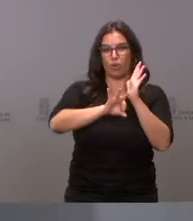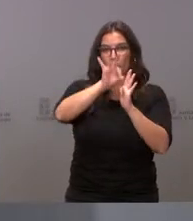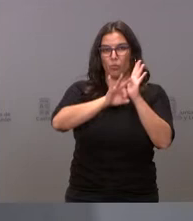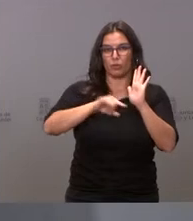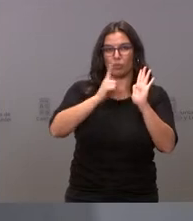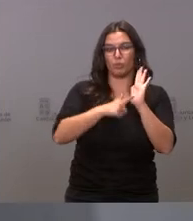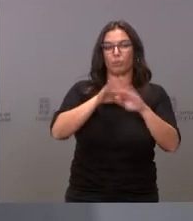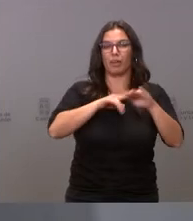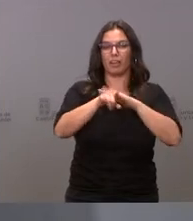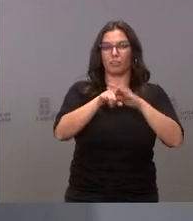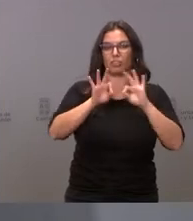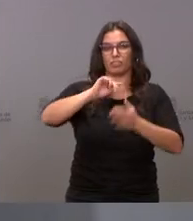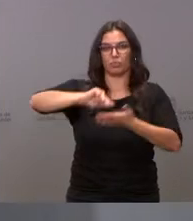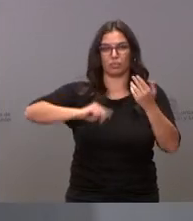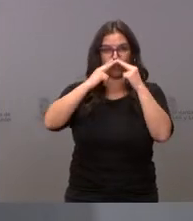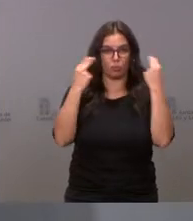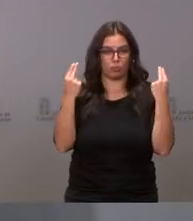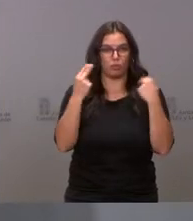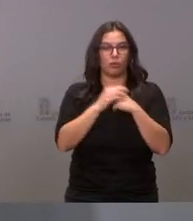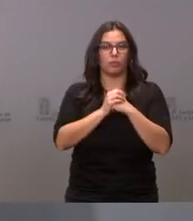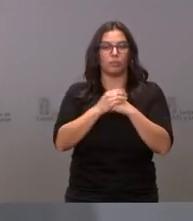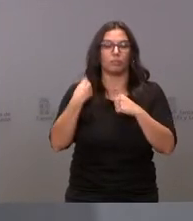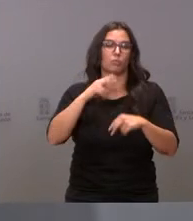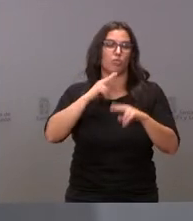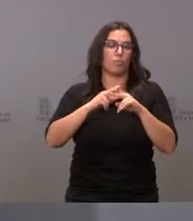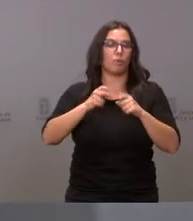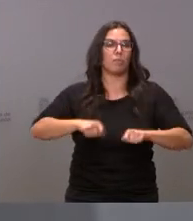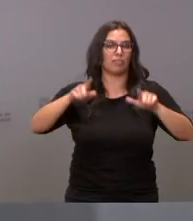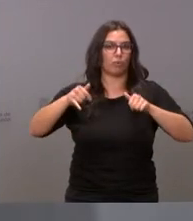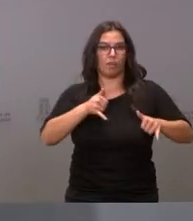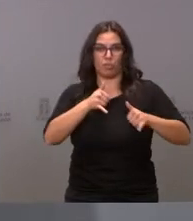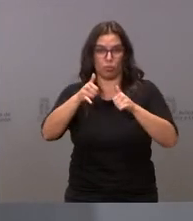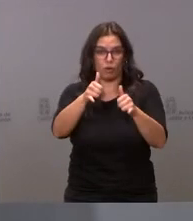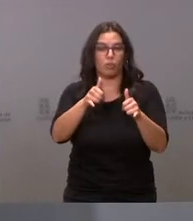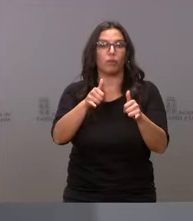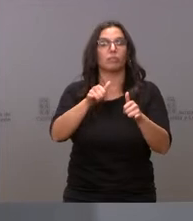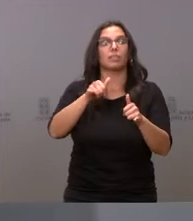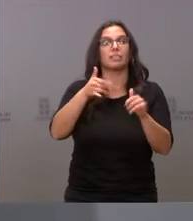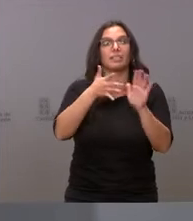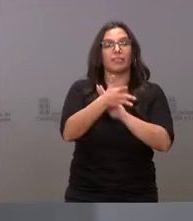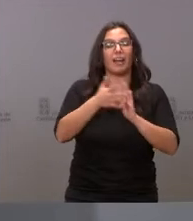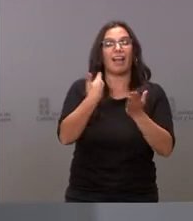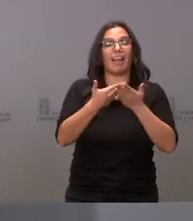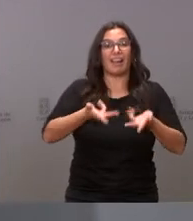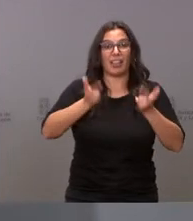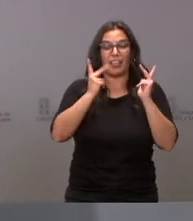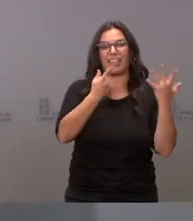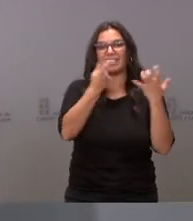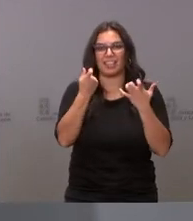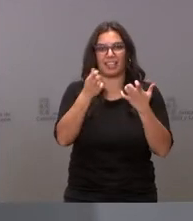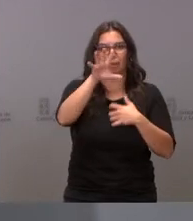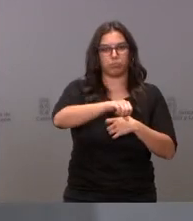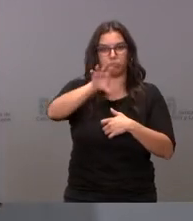gestión de la contratación pública, conocida como Plataforma Duero. Se trata de la adquisición de 600 nuevas licencias para ampliar